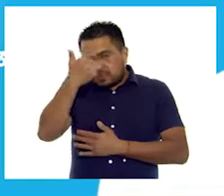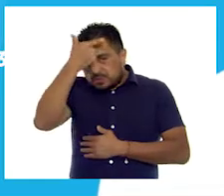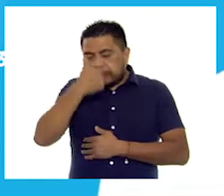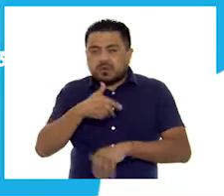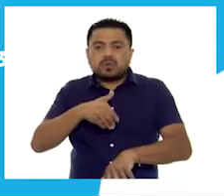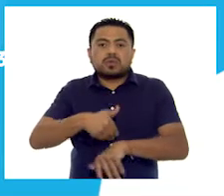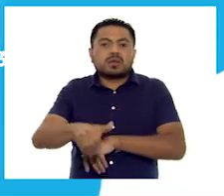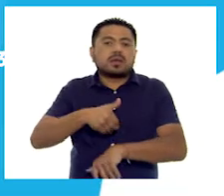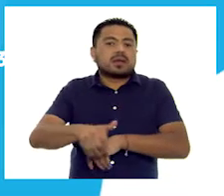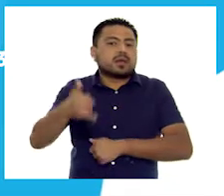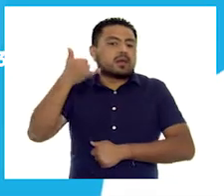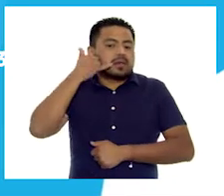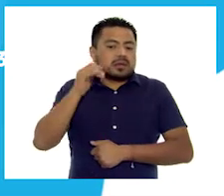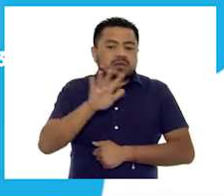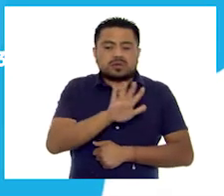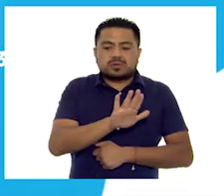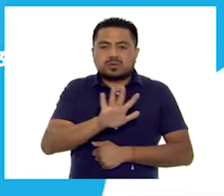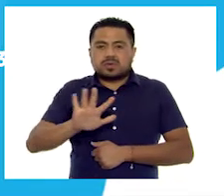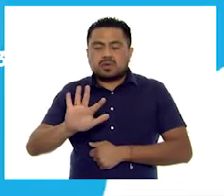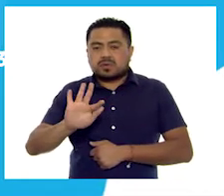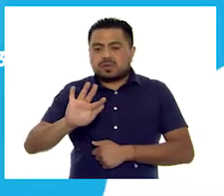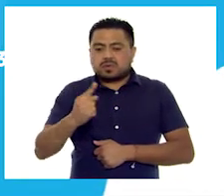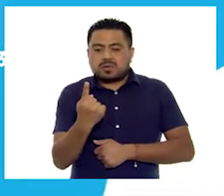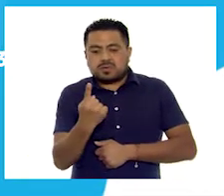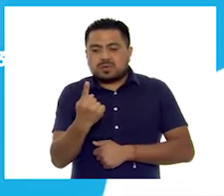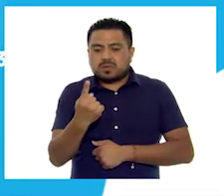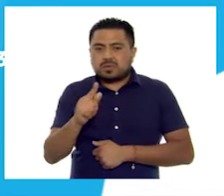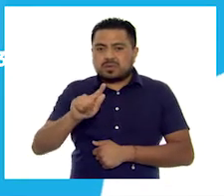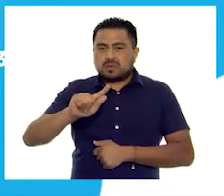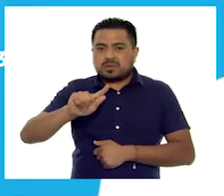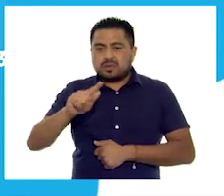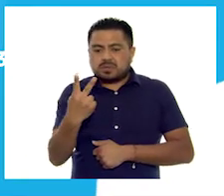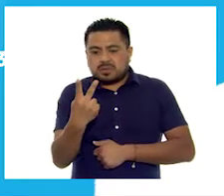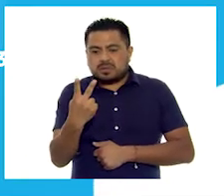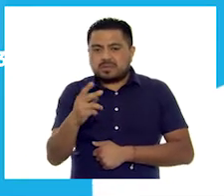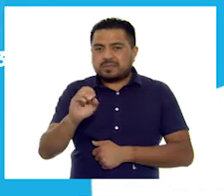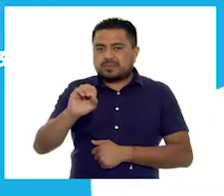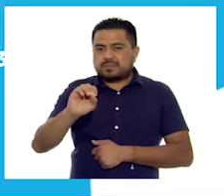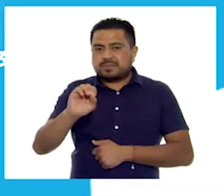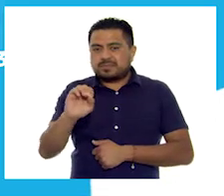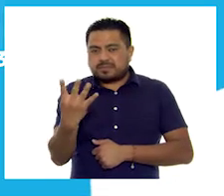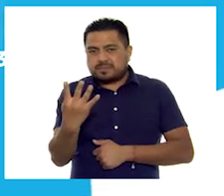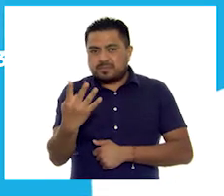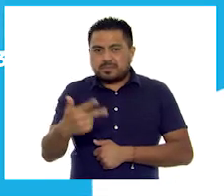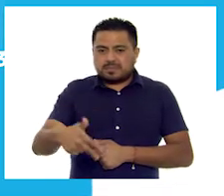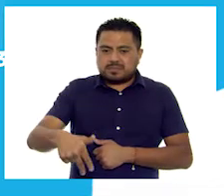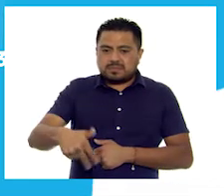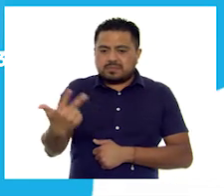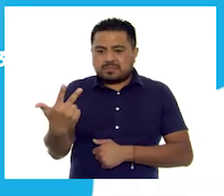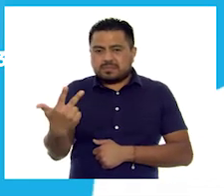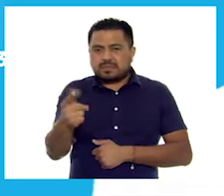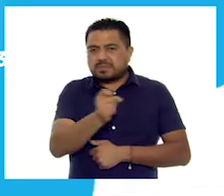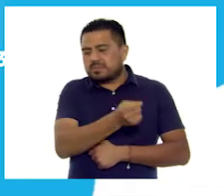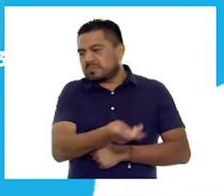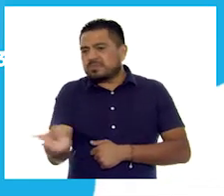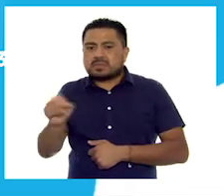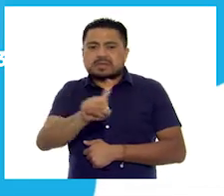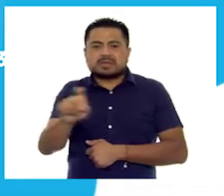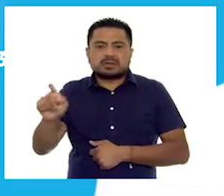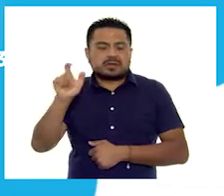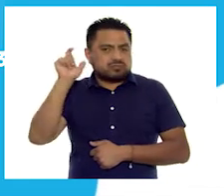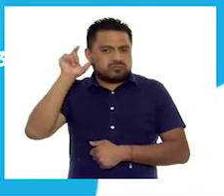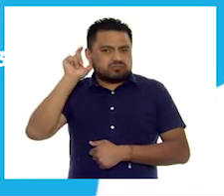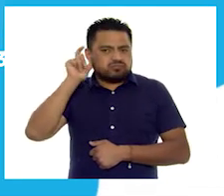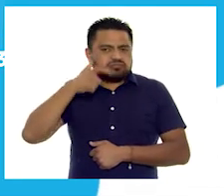horas al teléfono 55 41 72 04 13. ¡Son